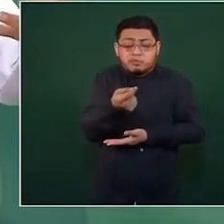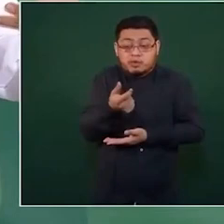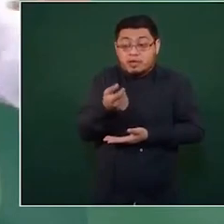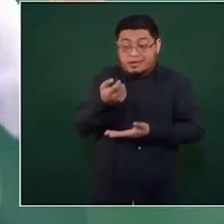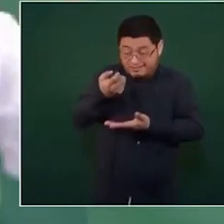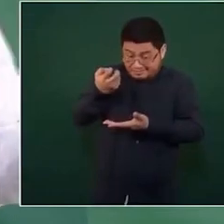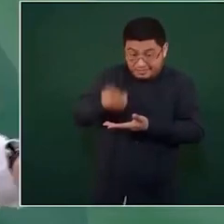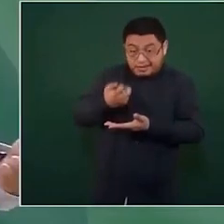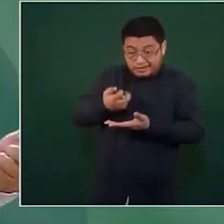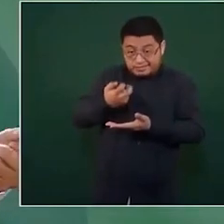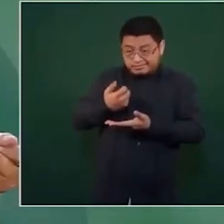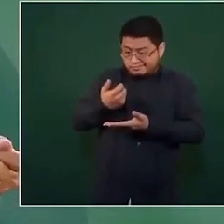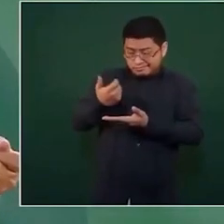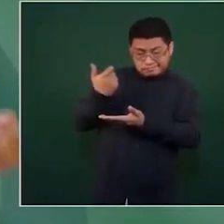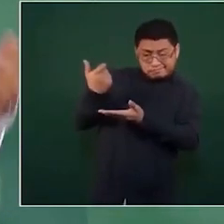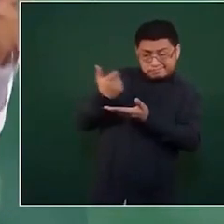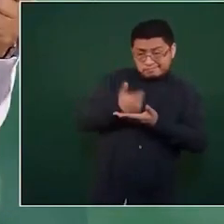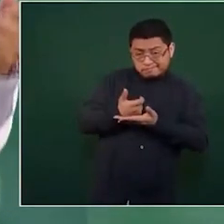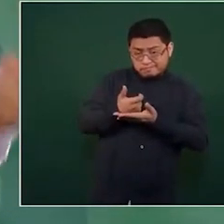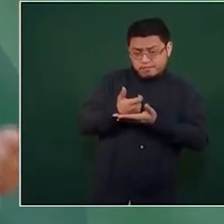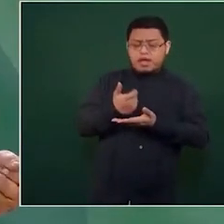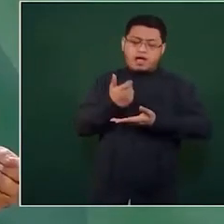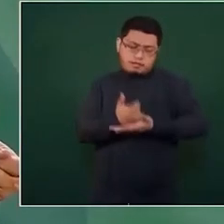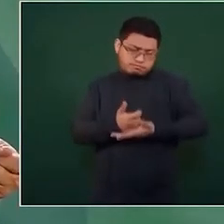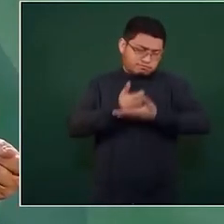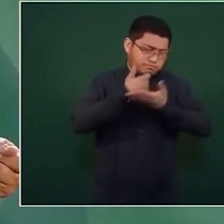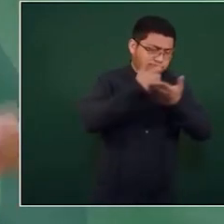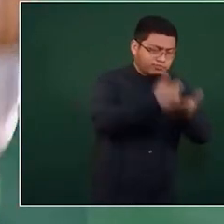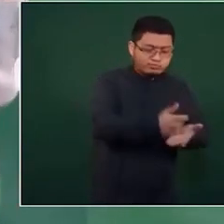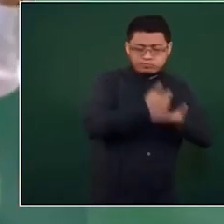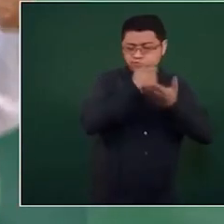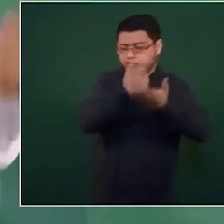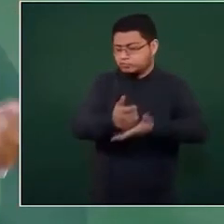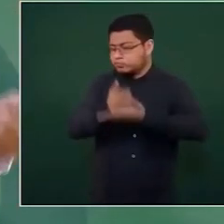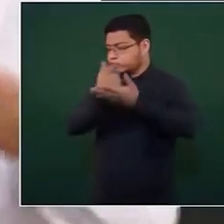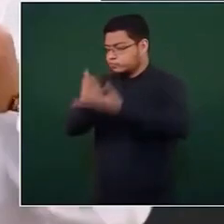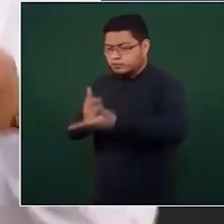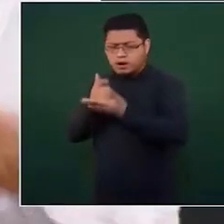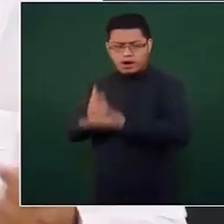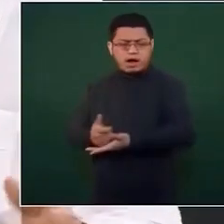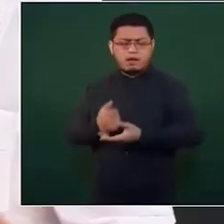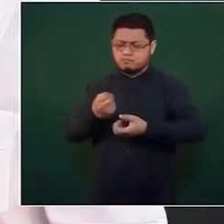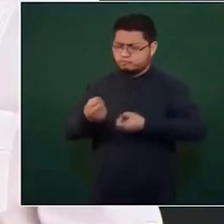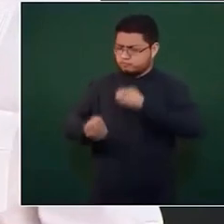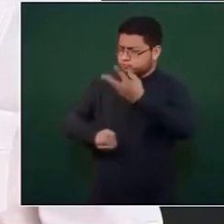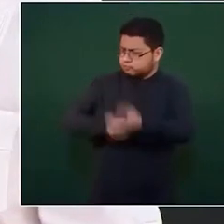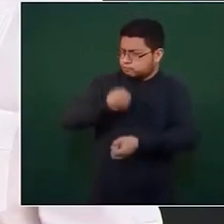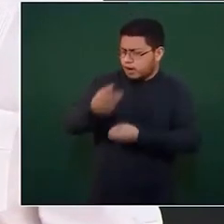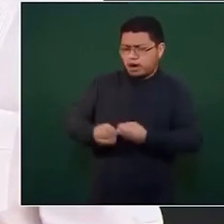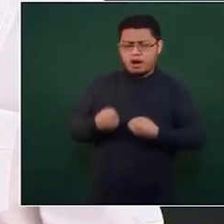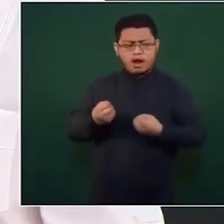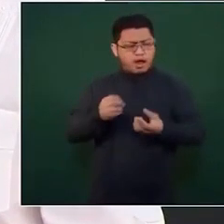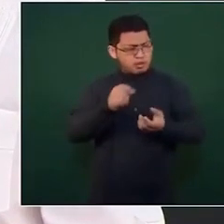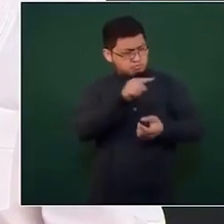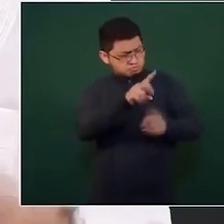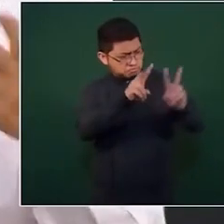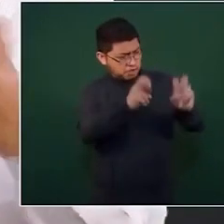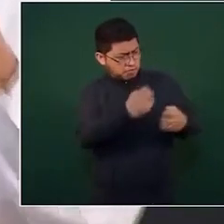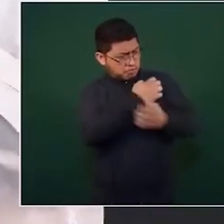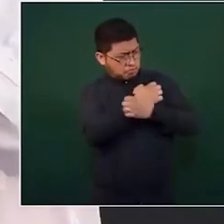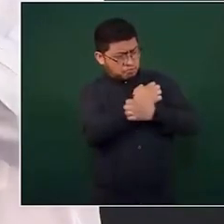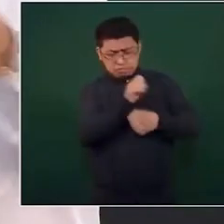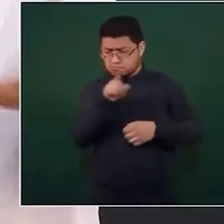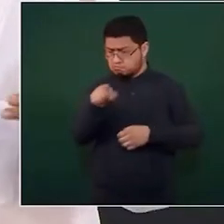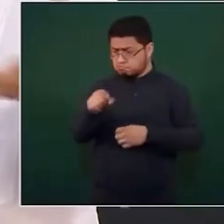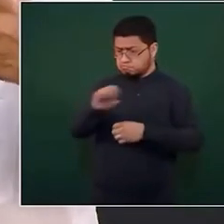para apoyar a la gente para garantizar la educación la salud en